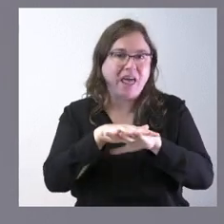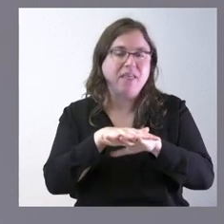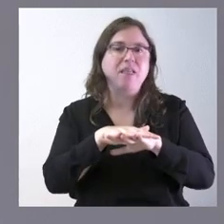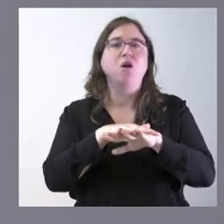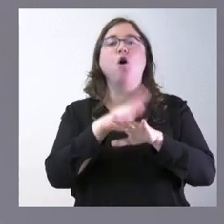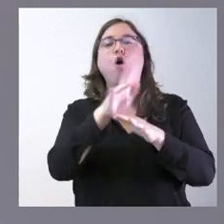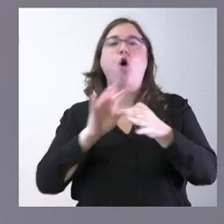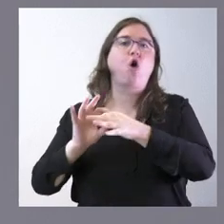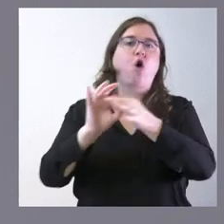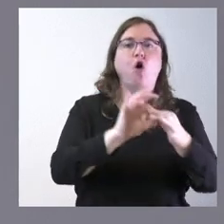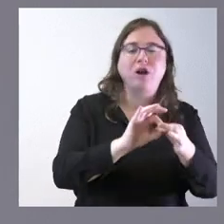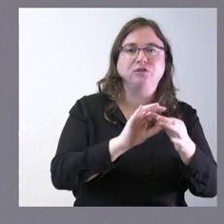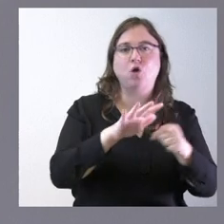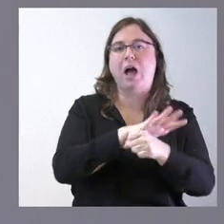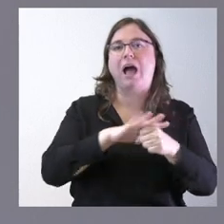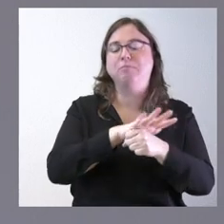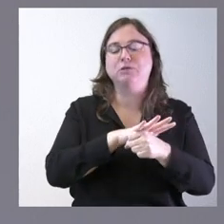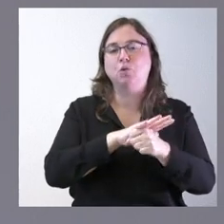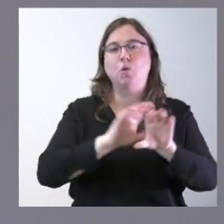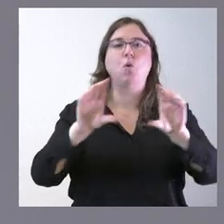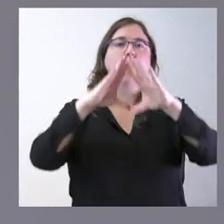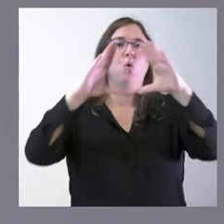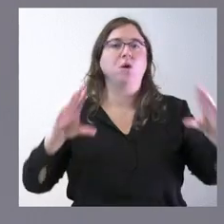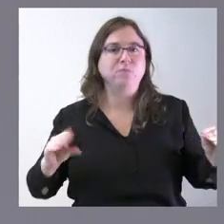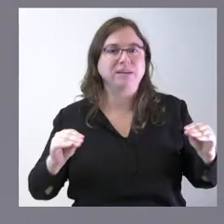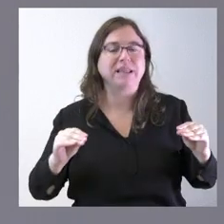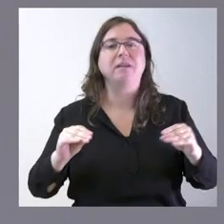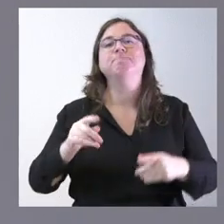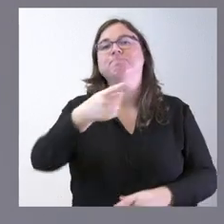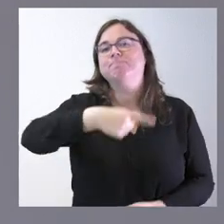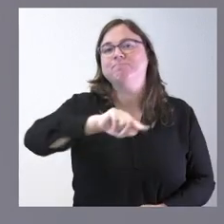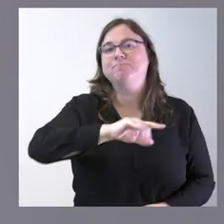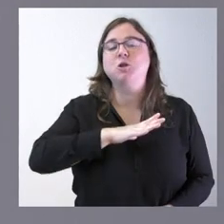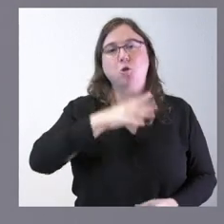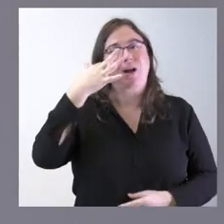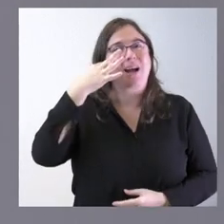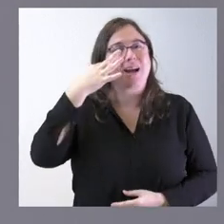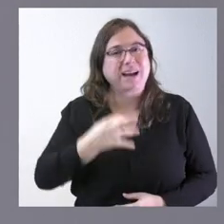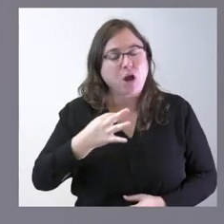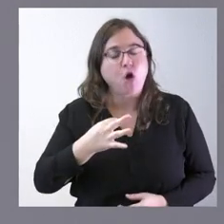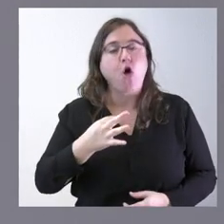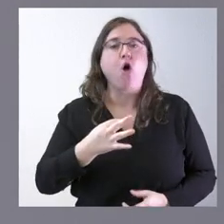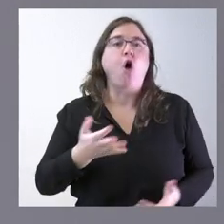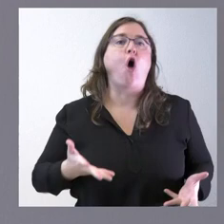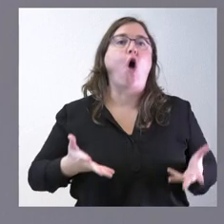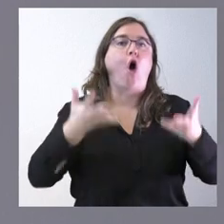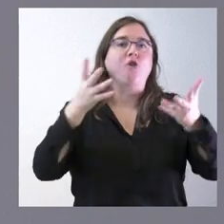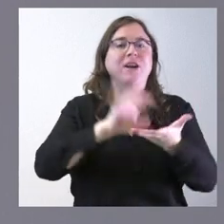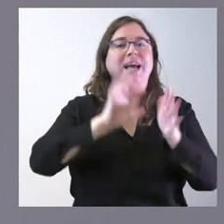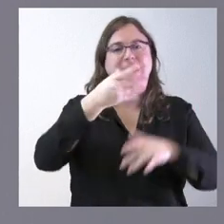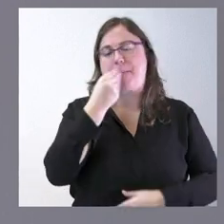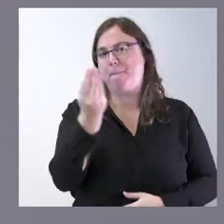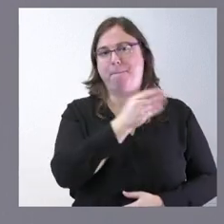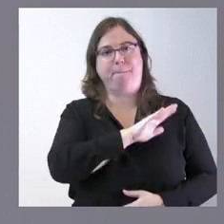de la conexión con el ámbito universitario de los centros tecnológicos disponibles y ahí yo creo que la oferta de Castilla y León es, sin lugar a dudas, de las mejores